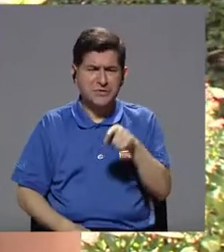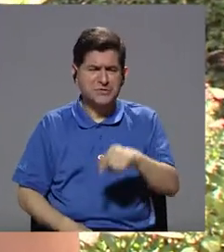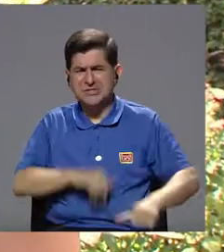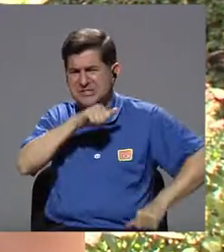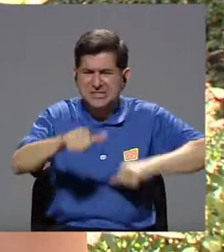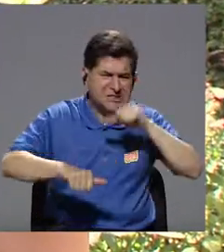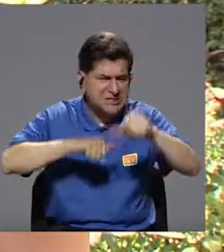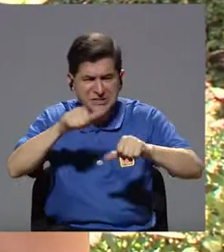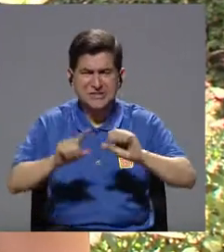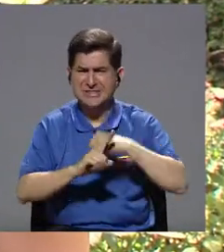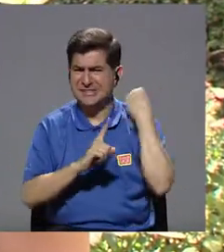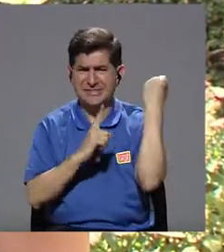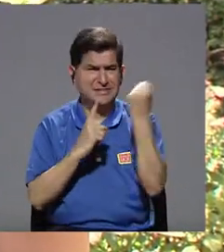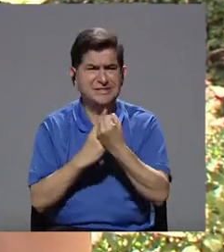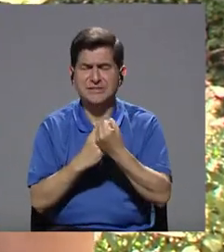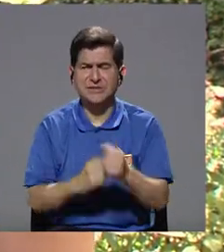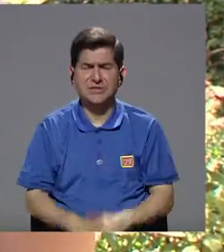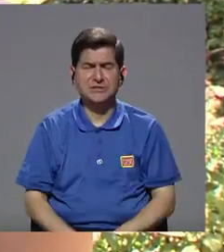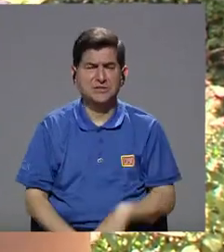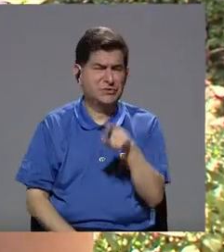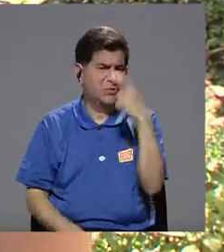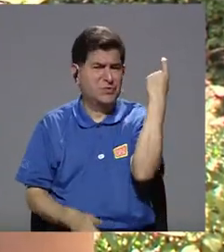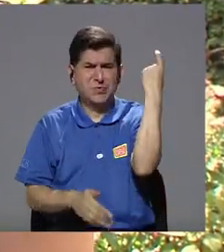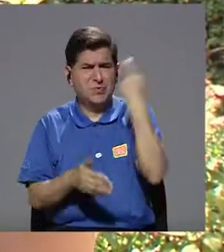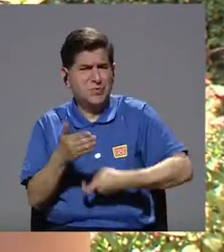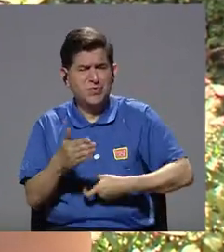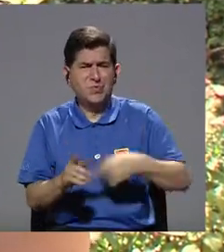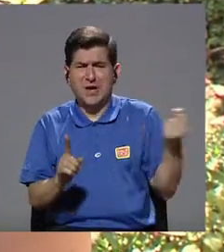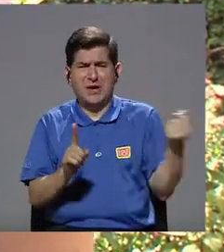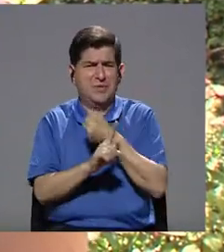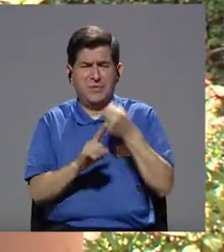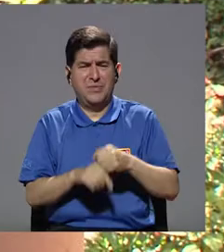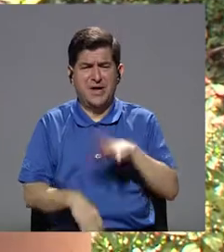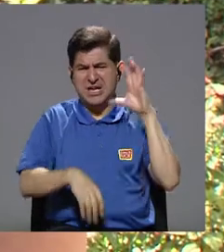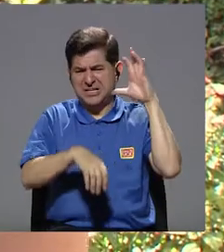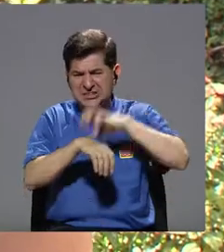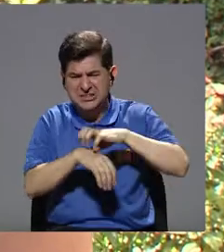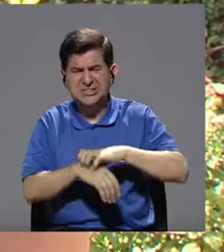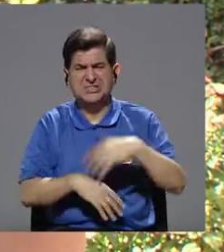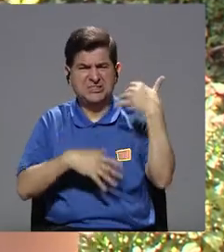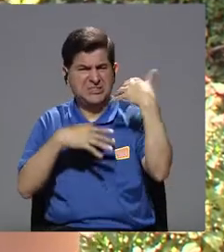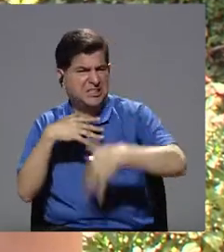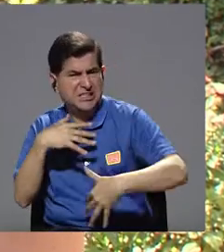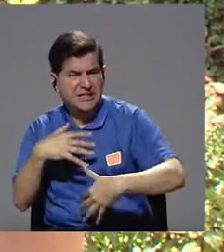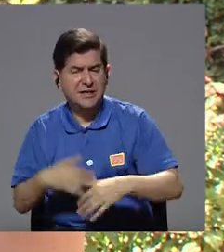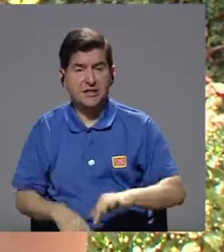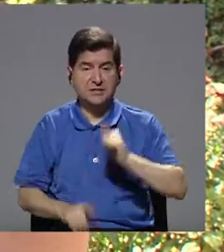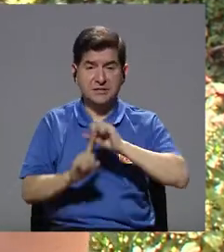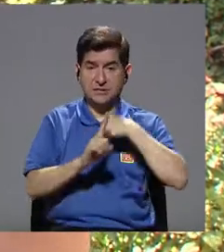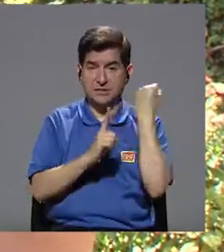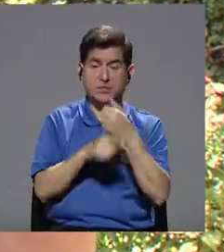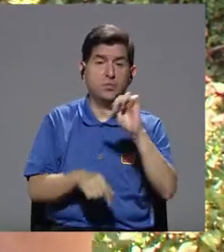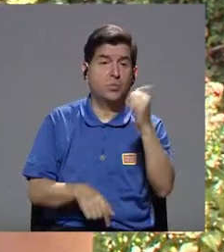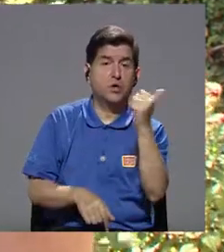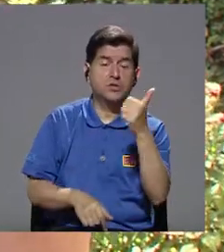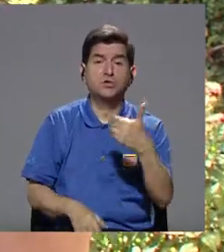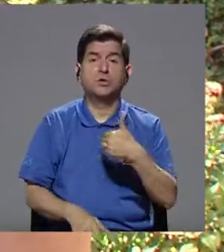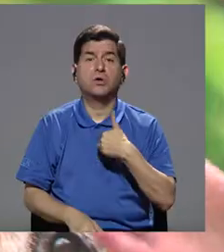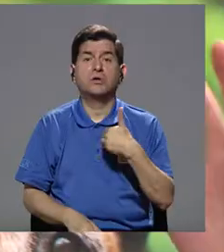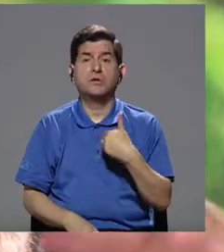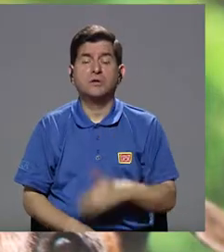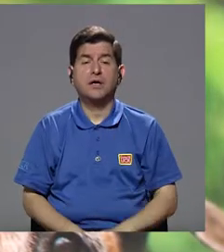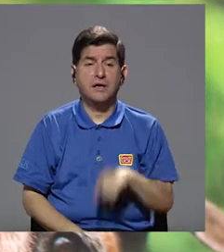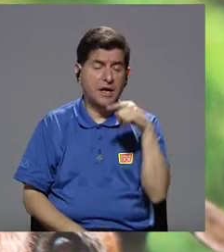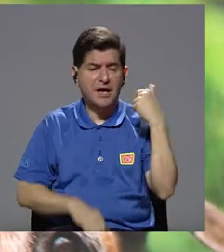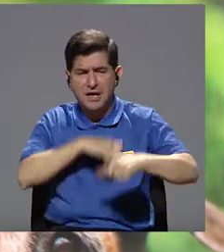bueno, en las peleas, porque también es una cuestión muy cruel, ¿verdad? Por supuesto. muerden, se lastiman y todo esto. ¿Qué otras consecuencias trae esta